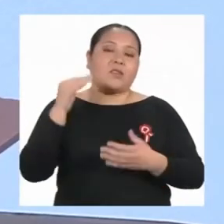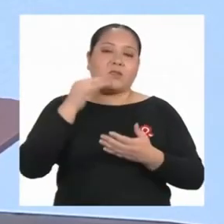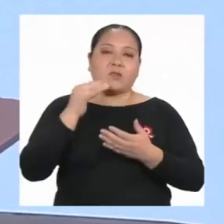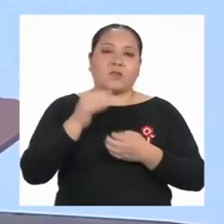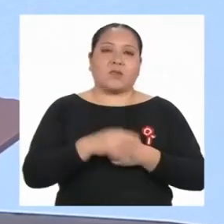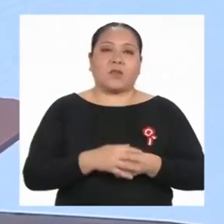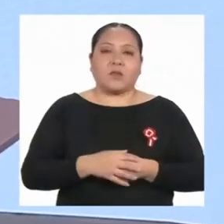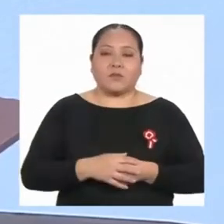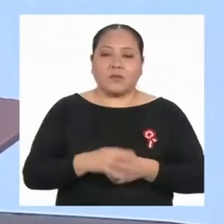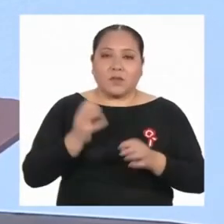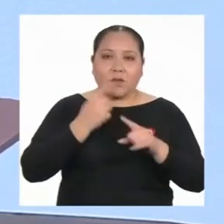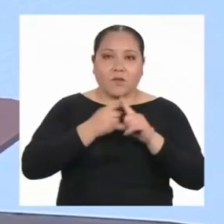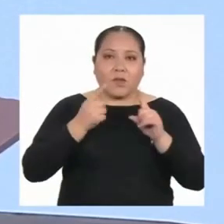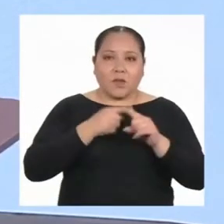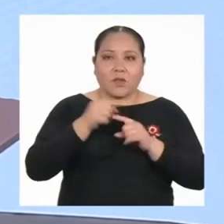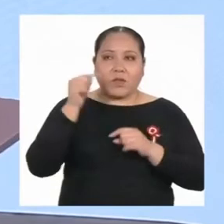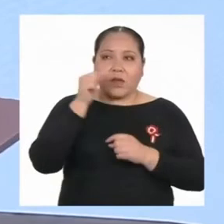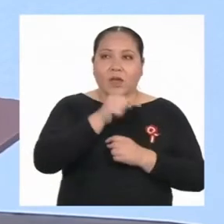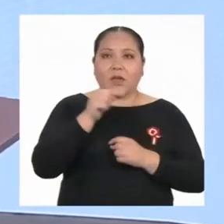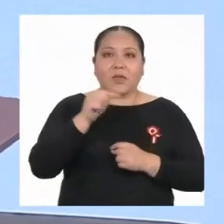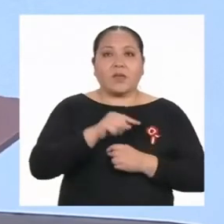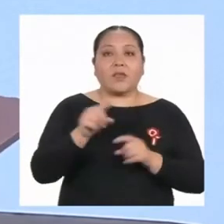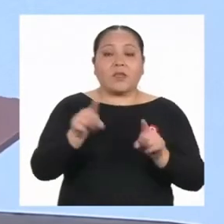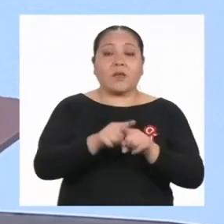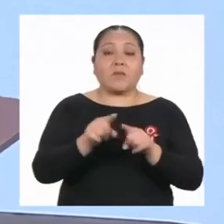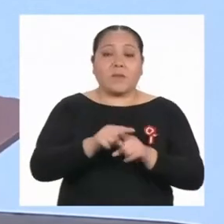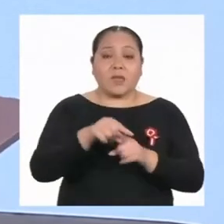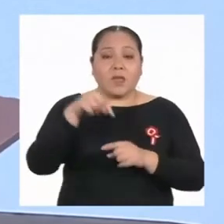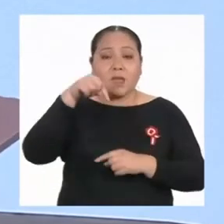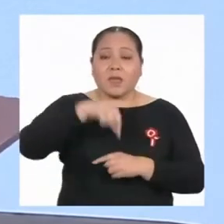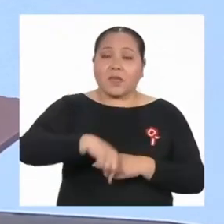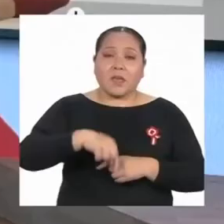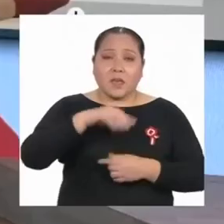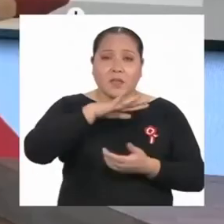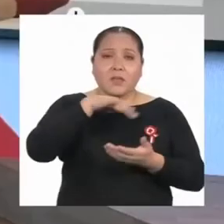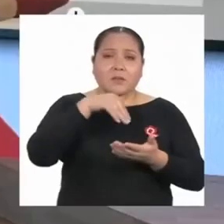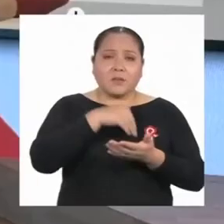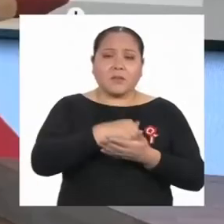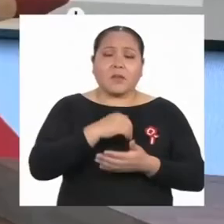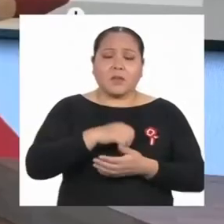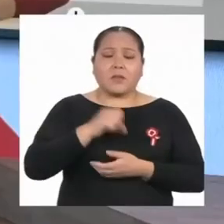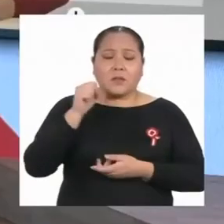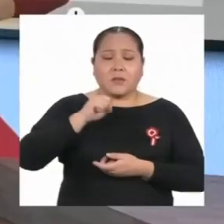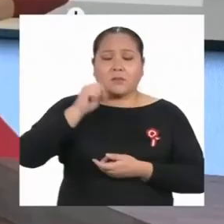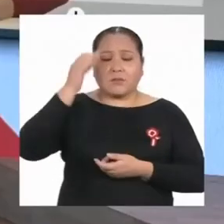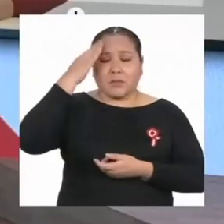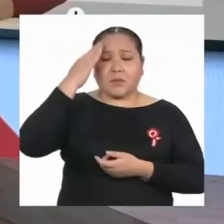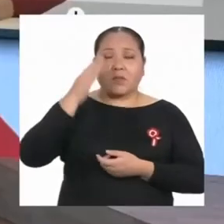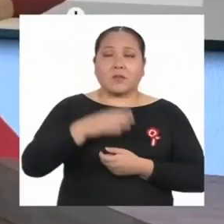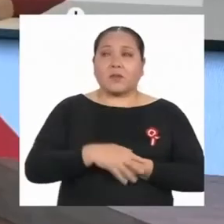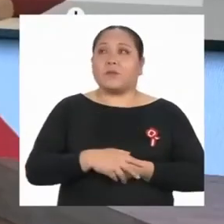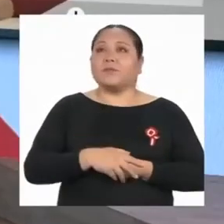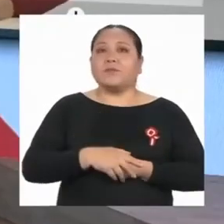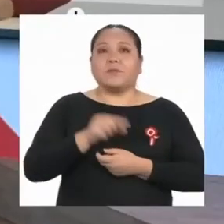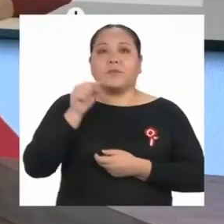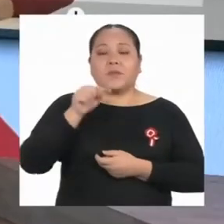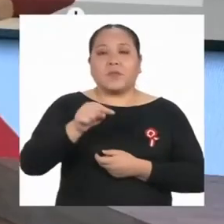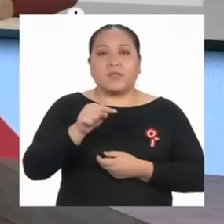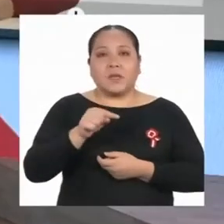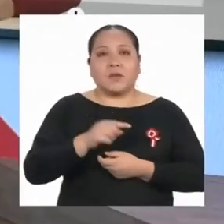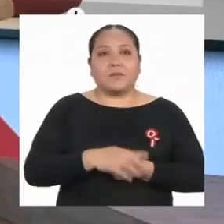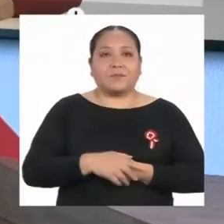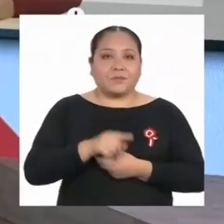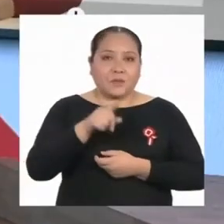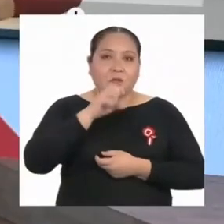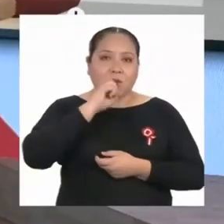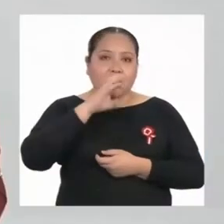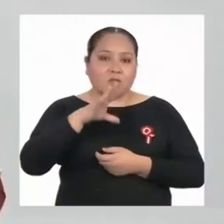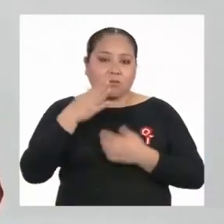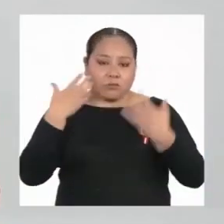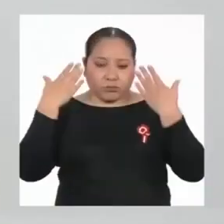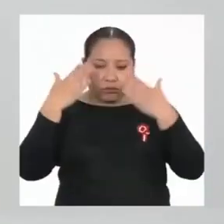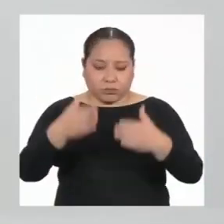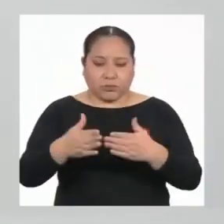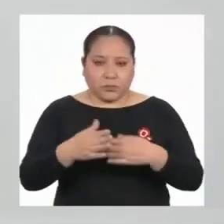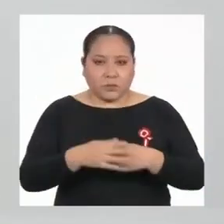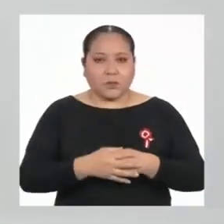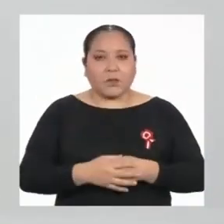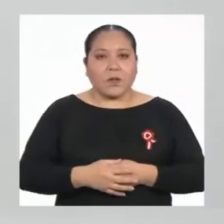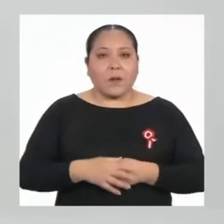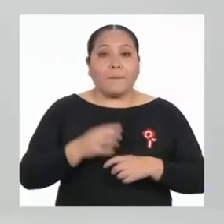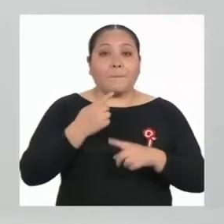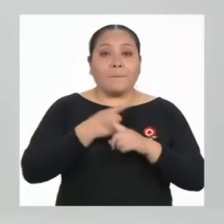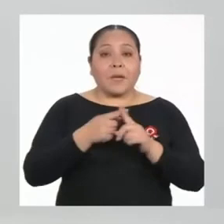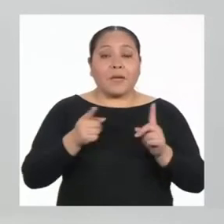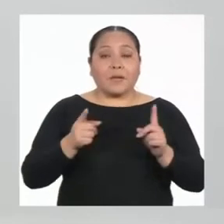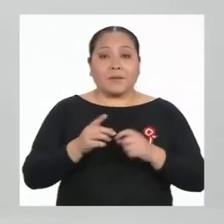cosas así pasan también en la ciudad, me consta. Como ha señalado, el texto era muy directo. Sin